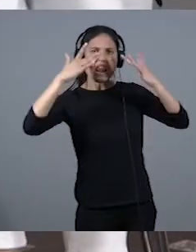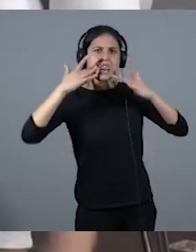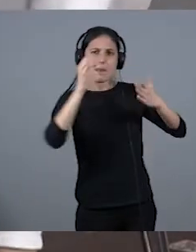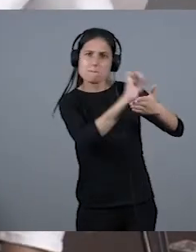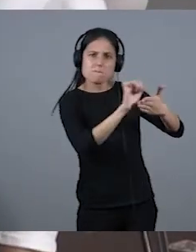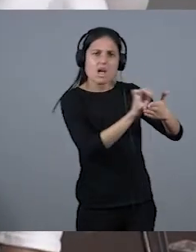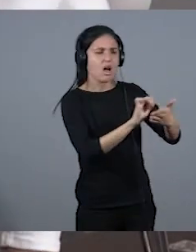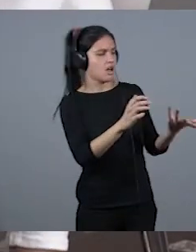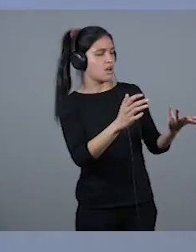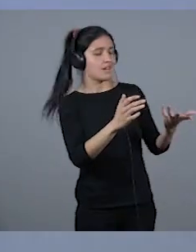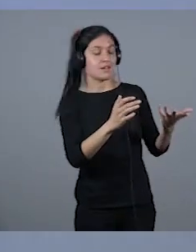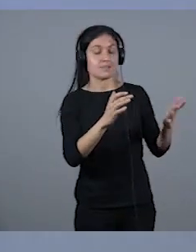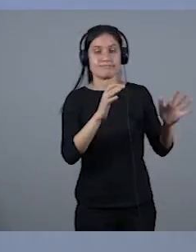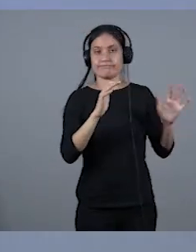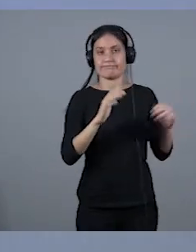pero nunca,